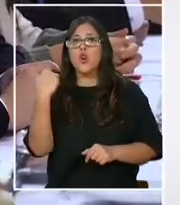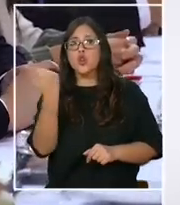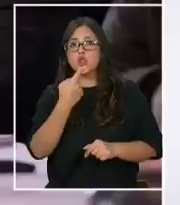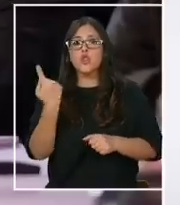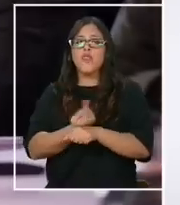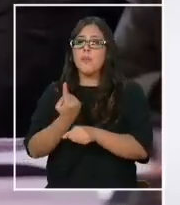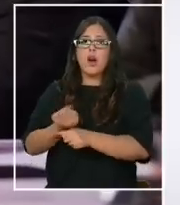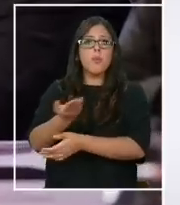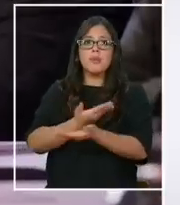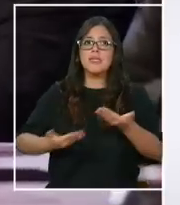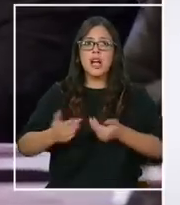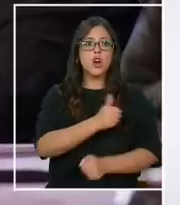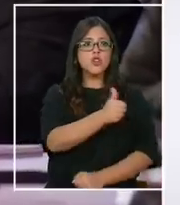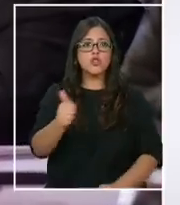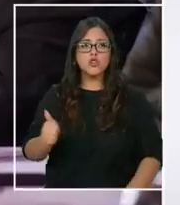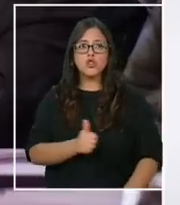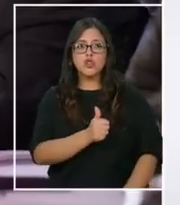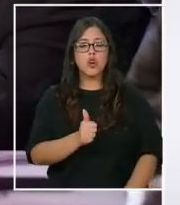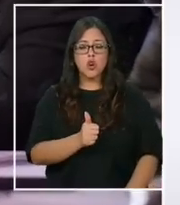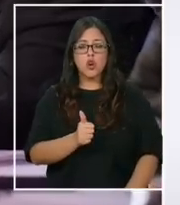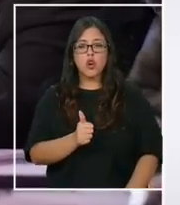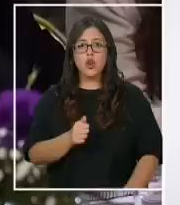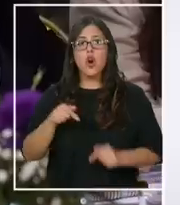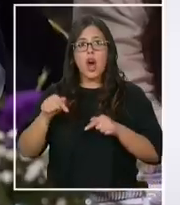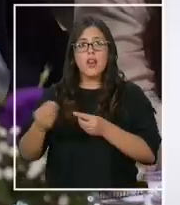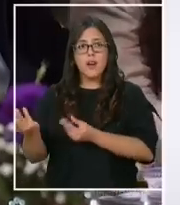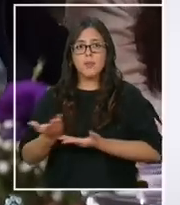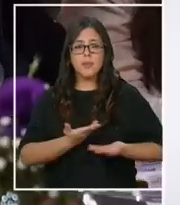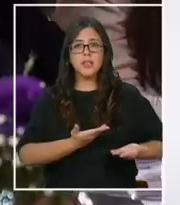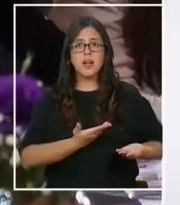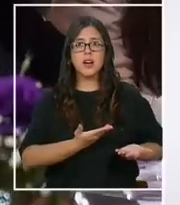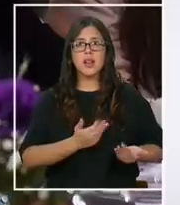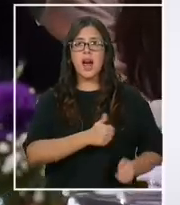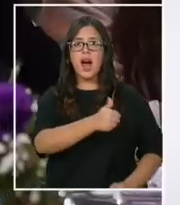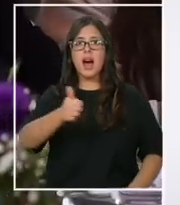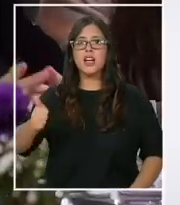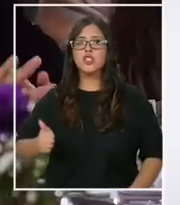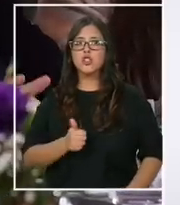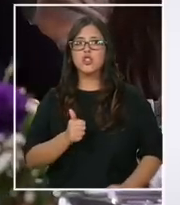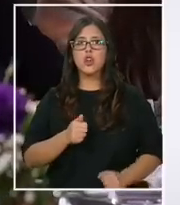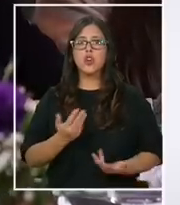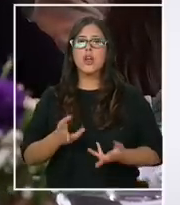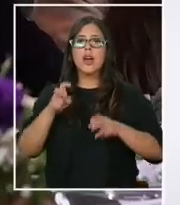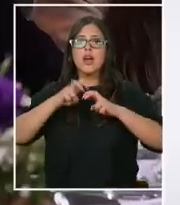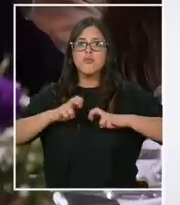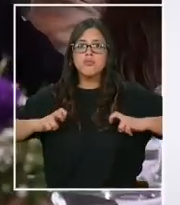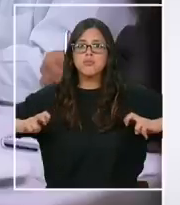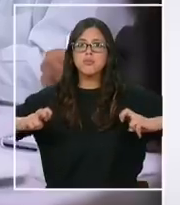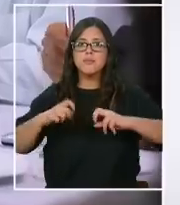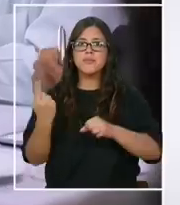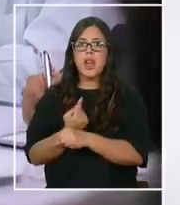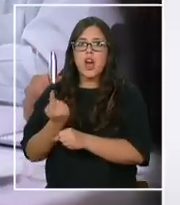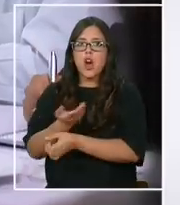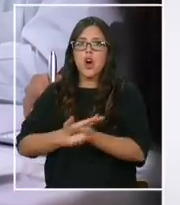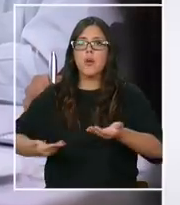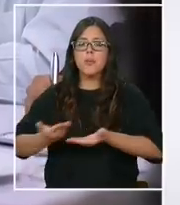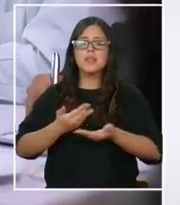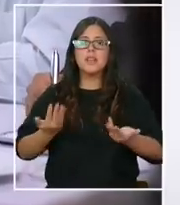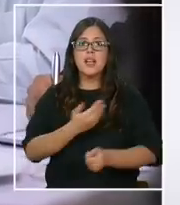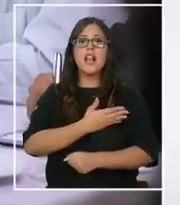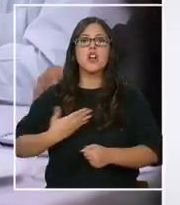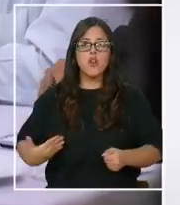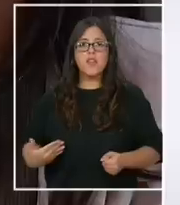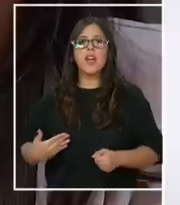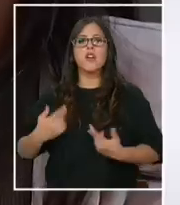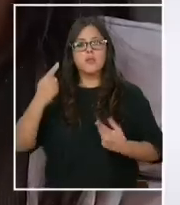con todos y todas. O sea, vamos a invitar a todos los sectores a que nos sentemos a conversar. El gobierno actúa sobre la base de